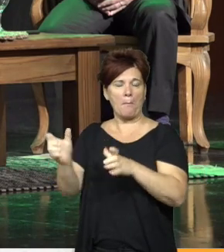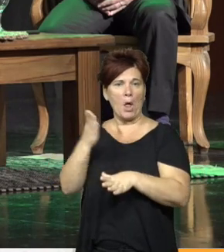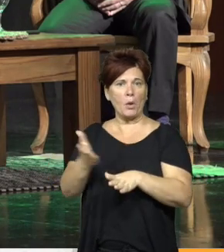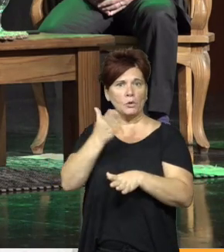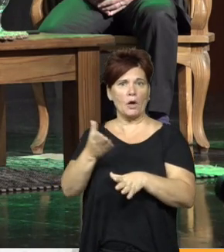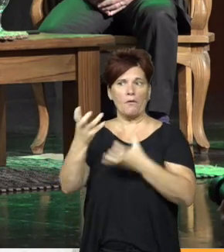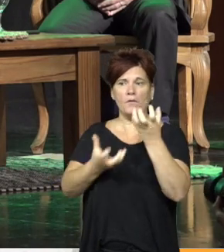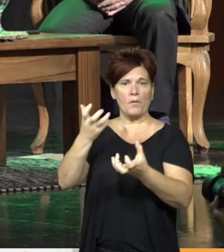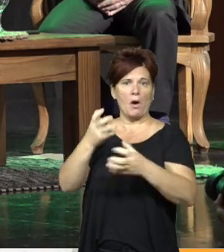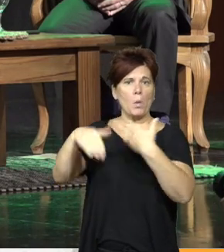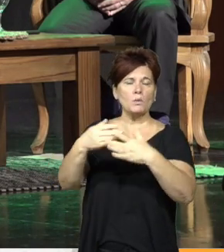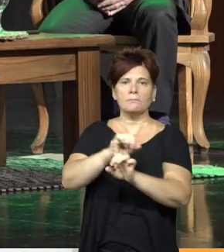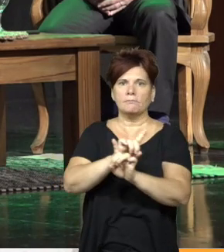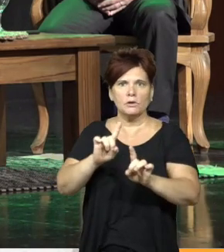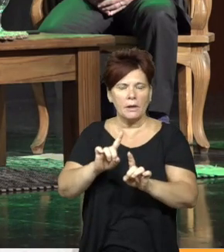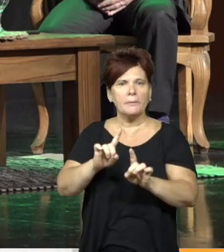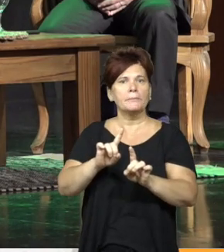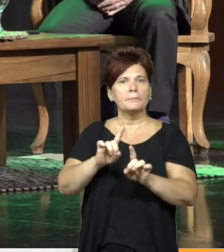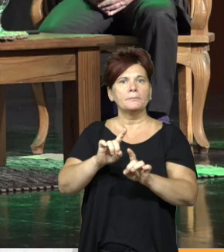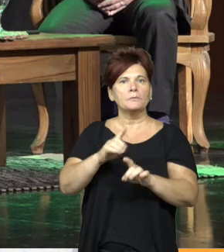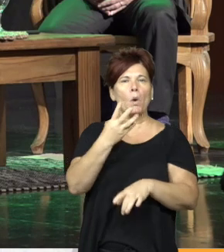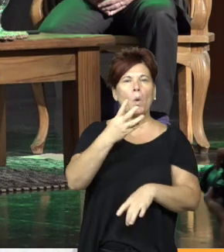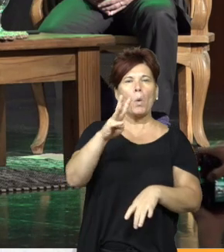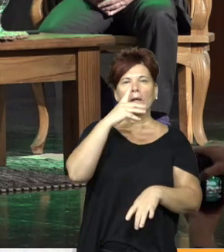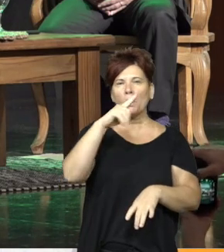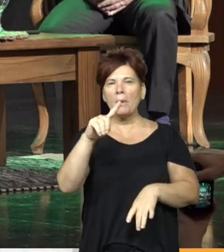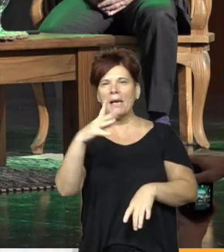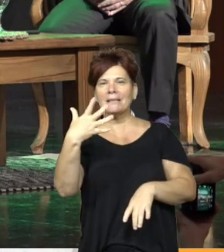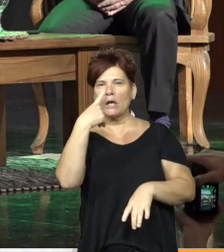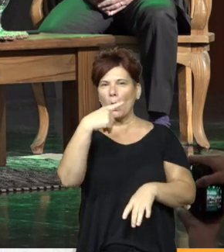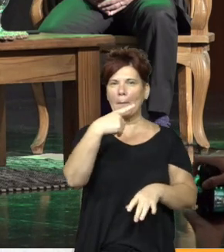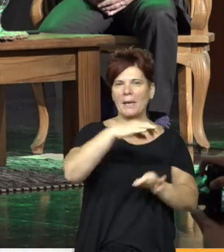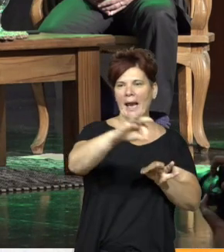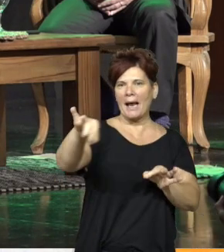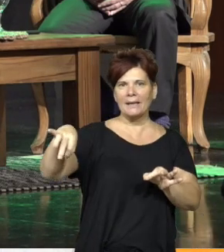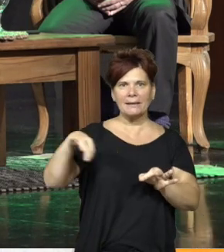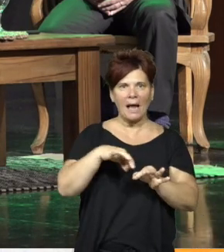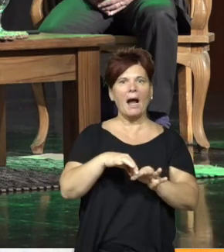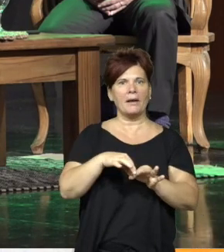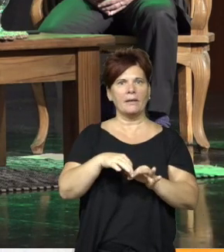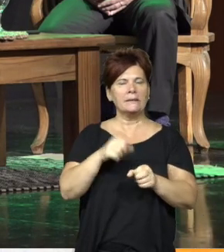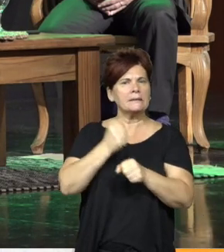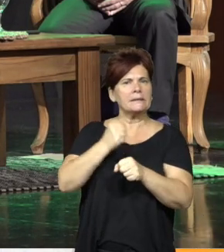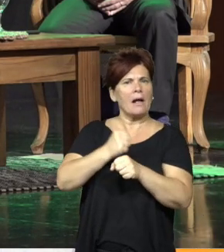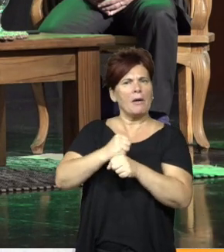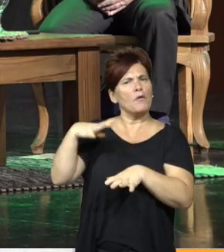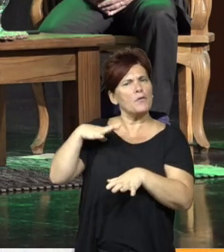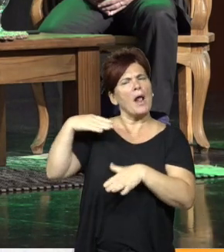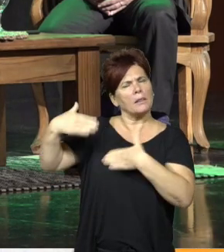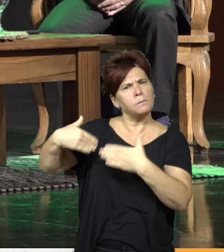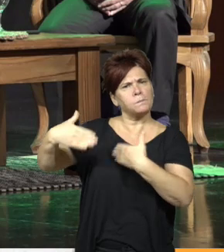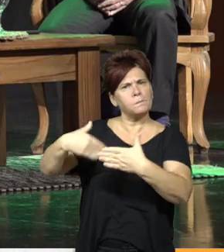el año 2014 que empezamos con unas 4.000 5.000 hectáreas llegar a 50.000 hectáreas si bien nos queda mucho trabajo por hacer